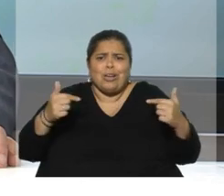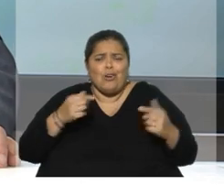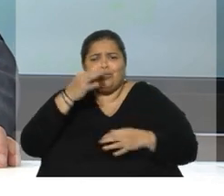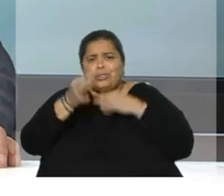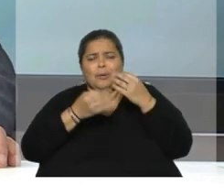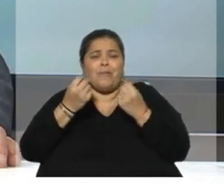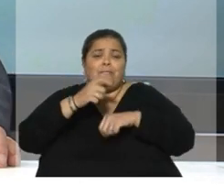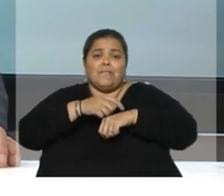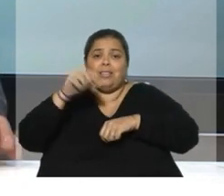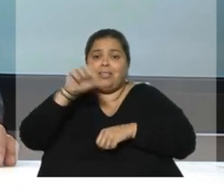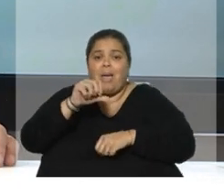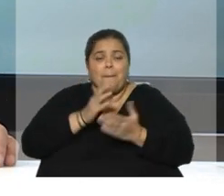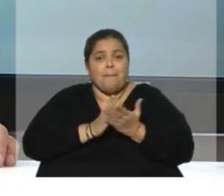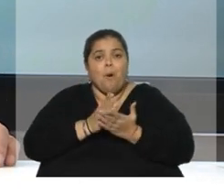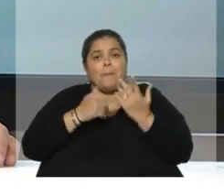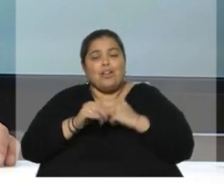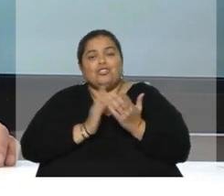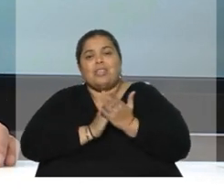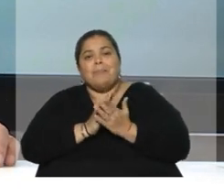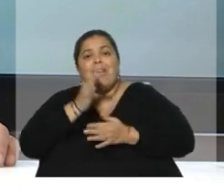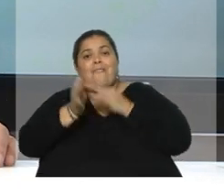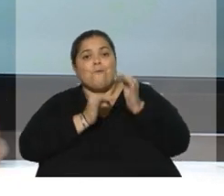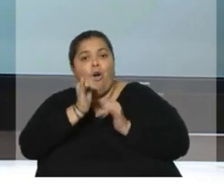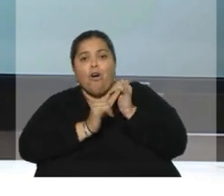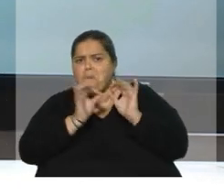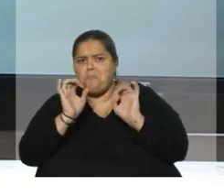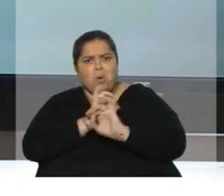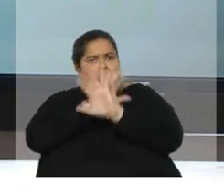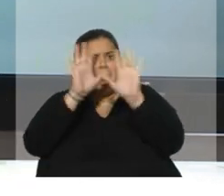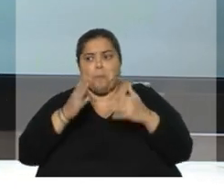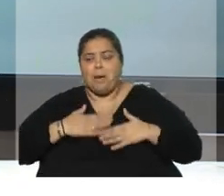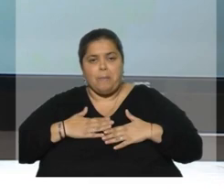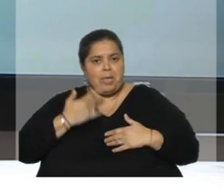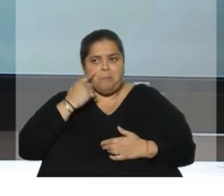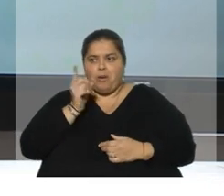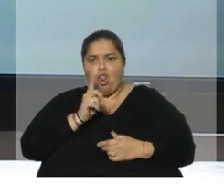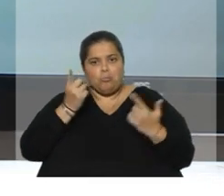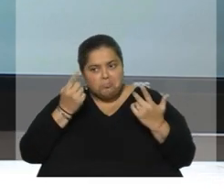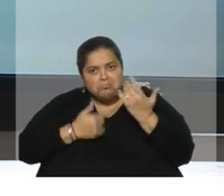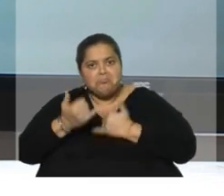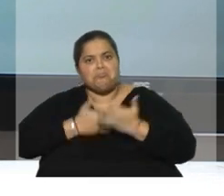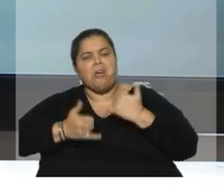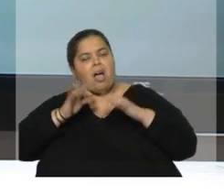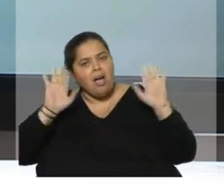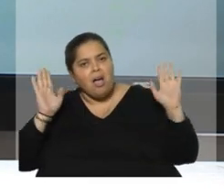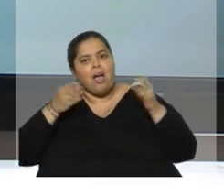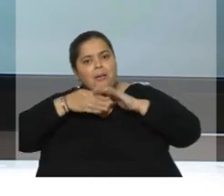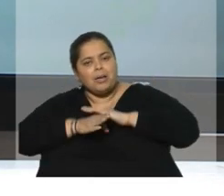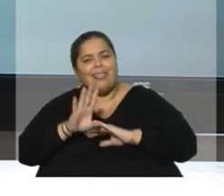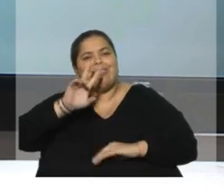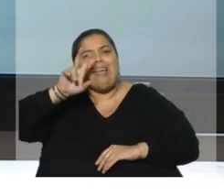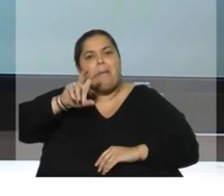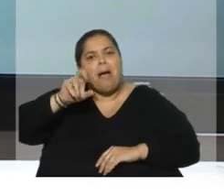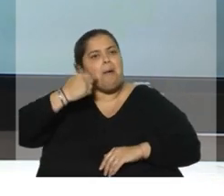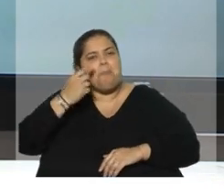no tiene tiempo, pero realmente los informes han sido esclarecedores, por lo menos para mí, realmente ingresé en aspectos que